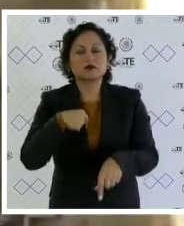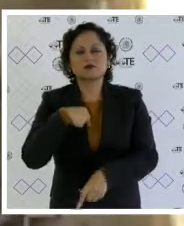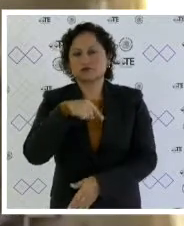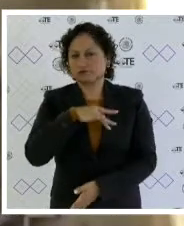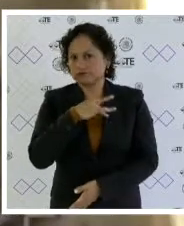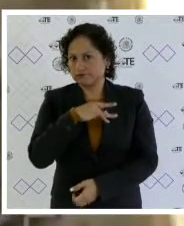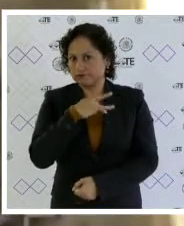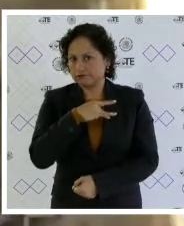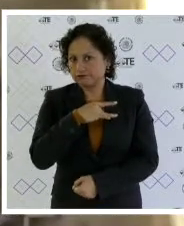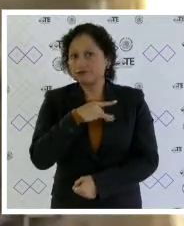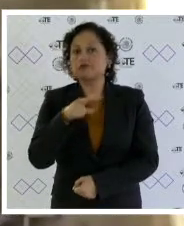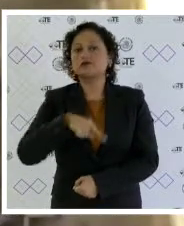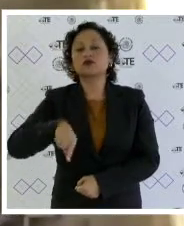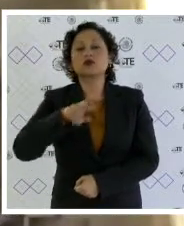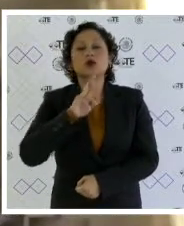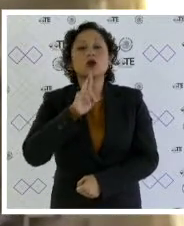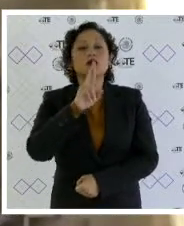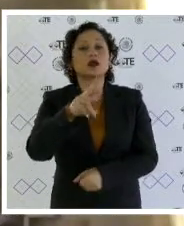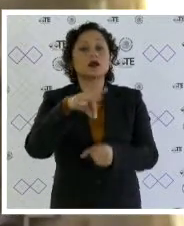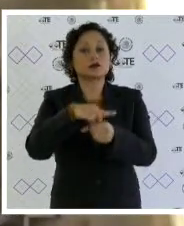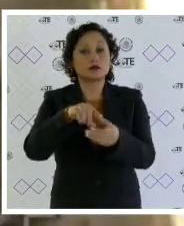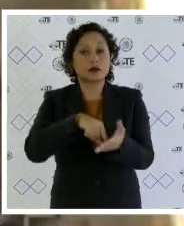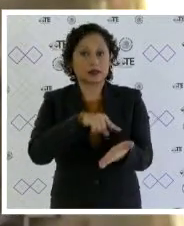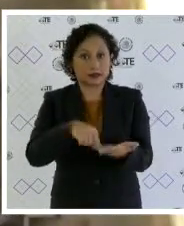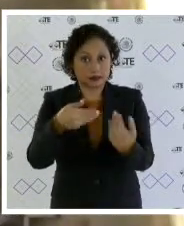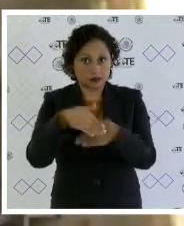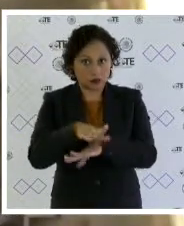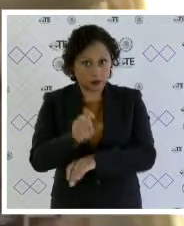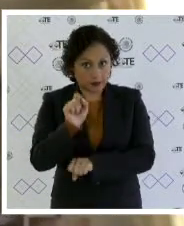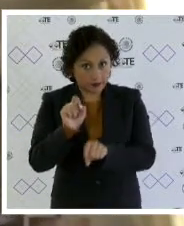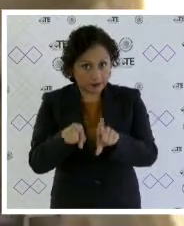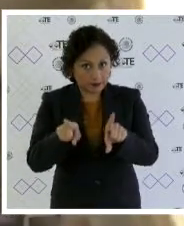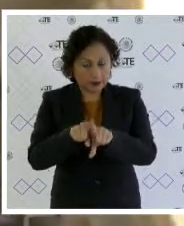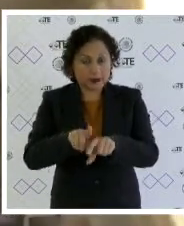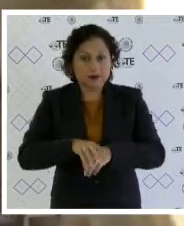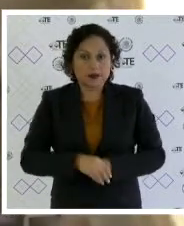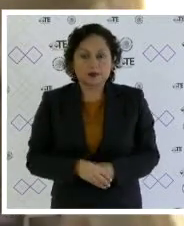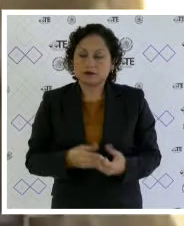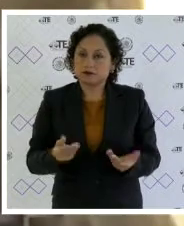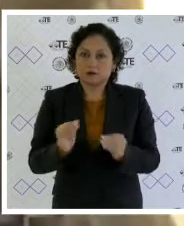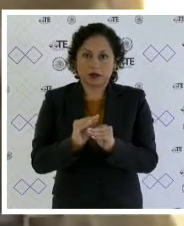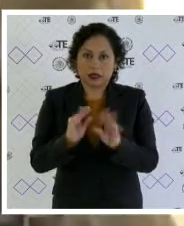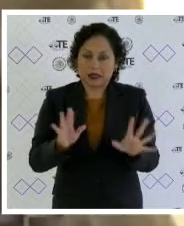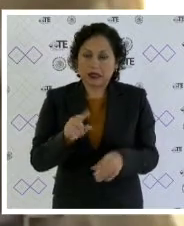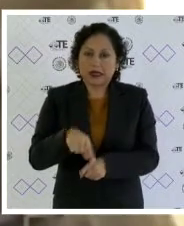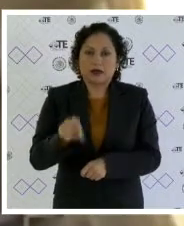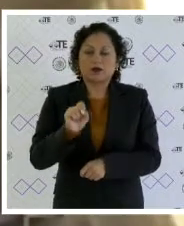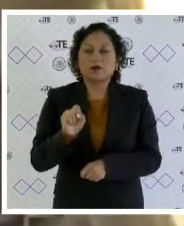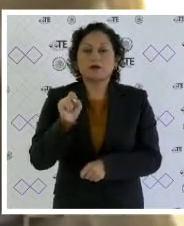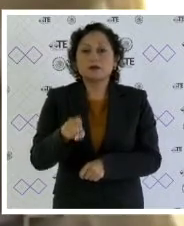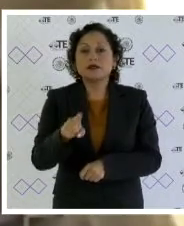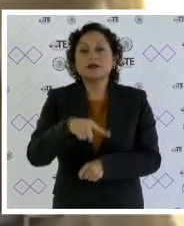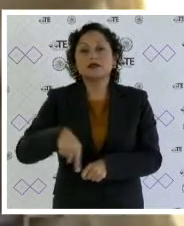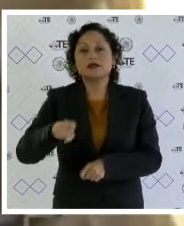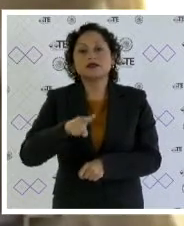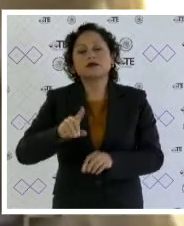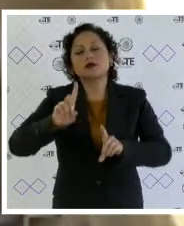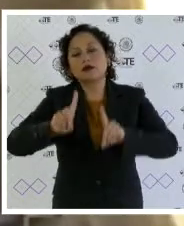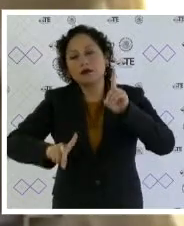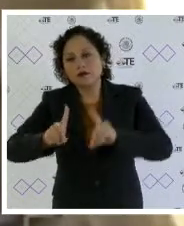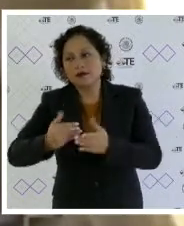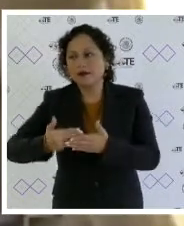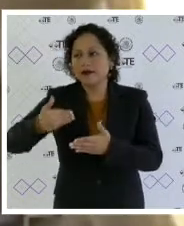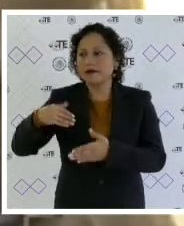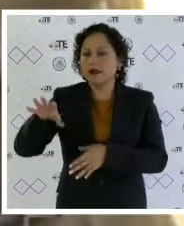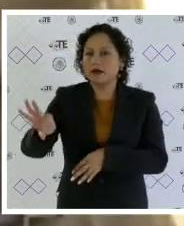si los resultados de la votación en cuestión o en comento y desde luego en consecuencia también habría que ver la constancia de asignación o